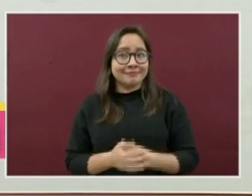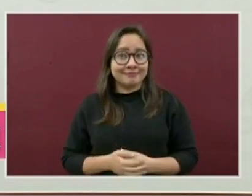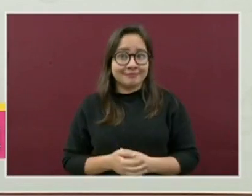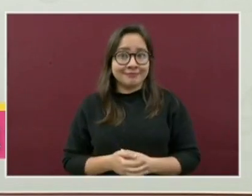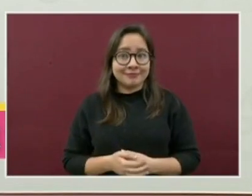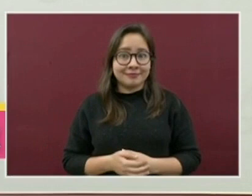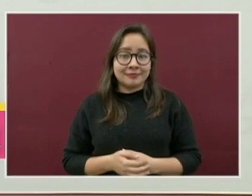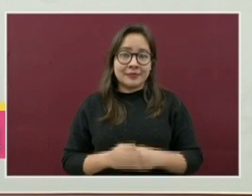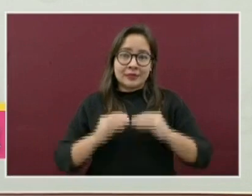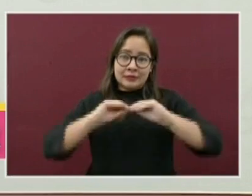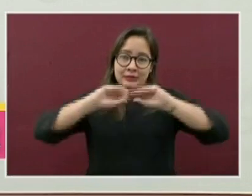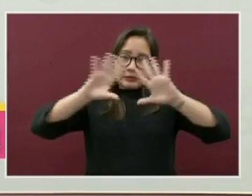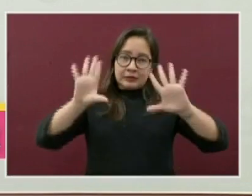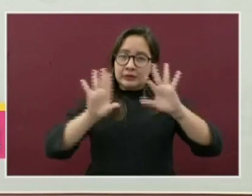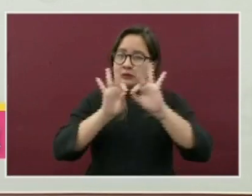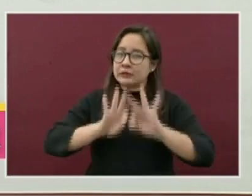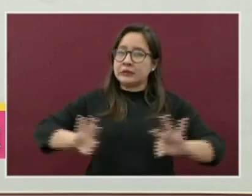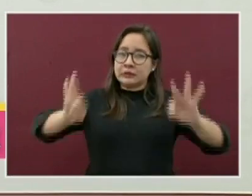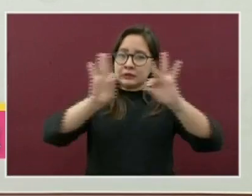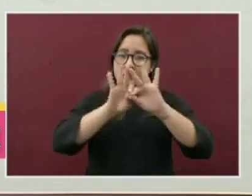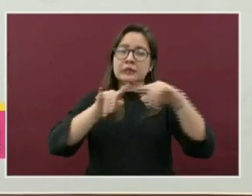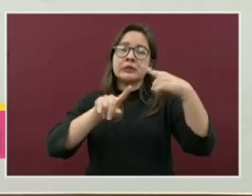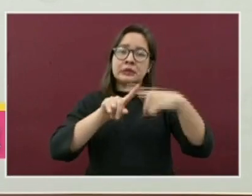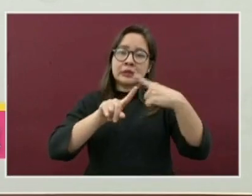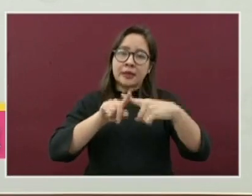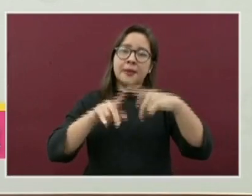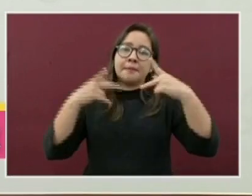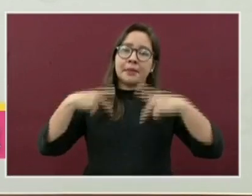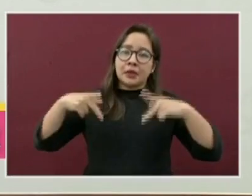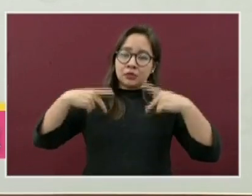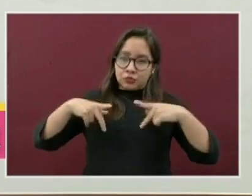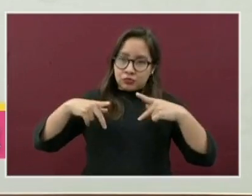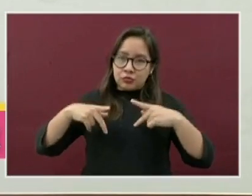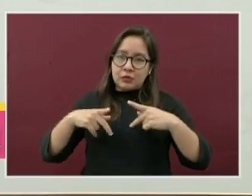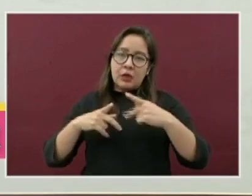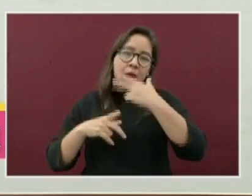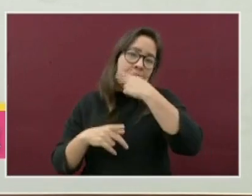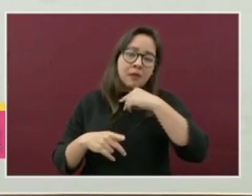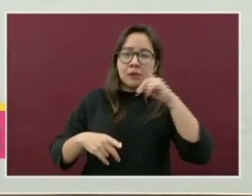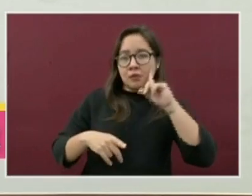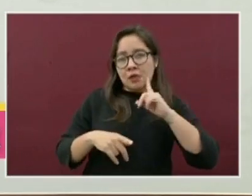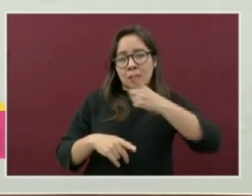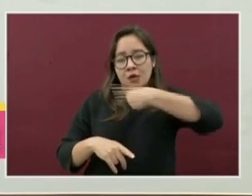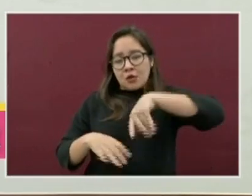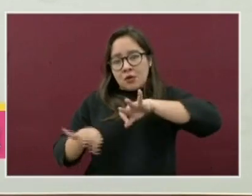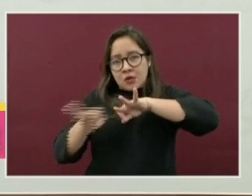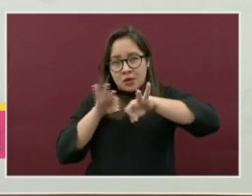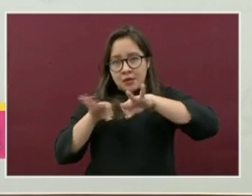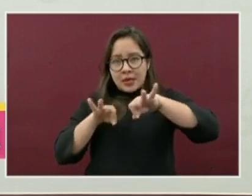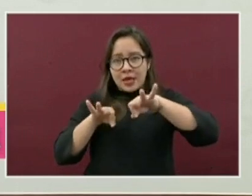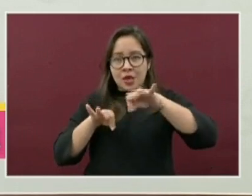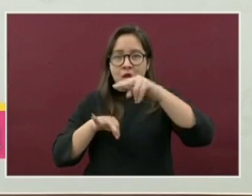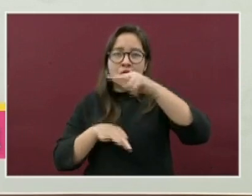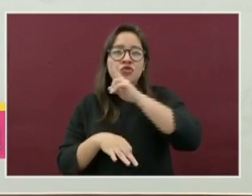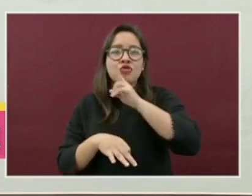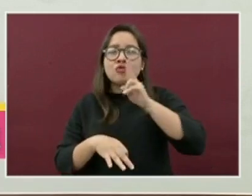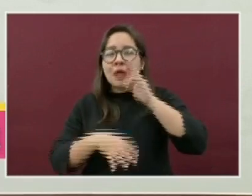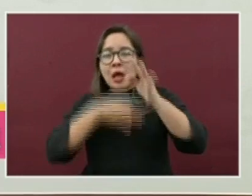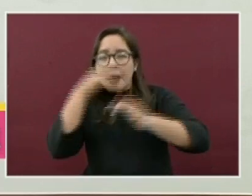comunicadores que viven en esta entidad. Todos los y las